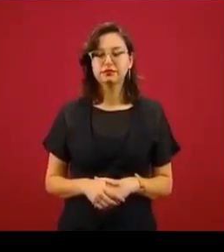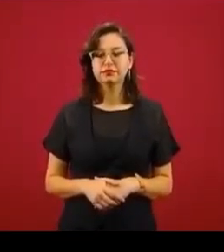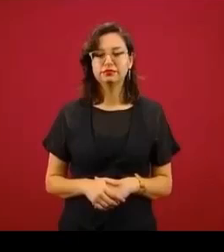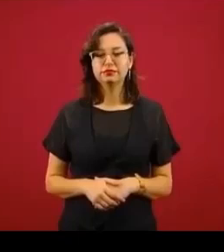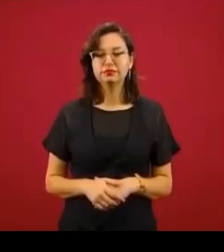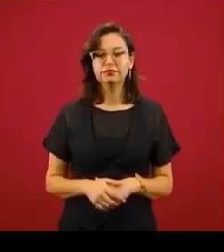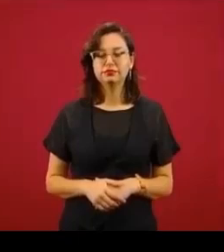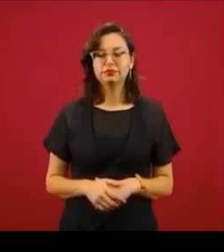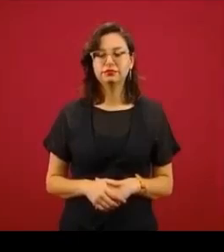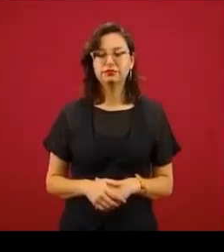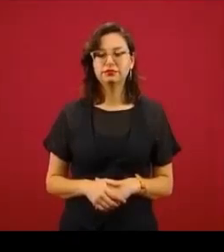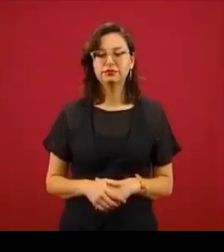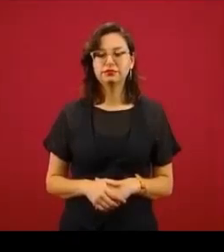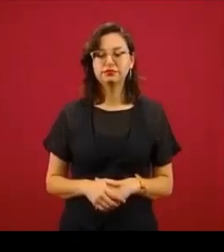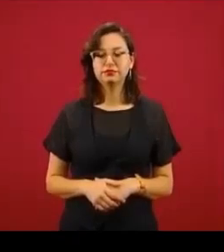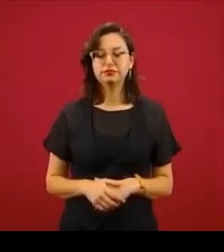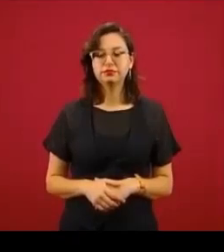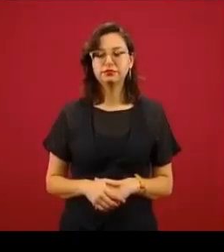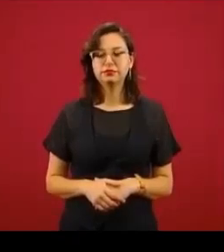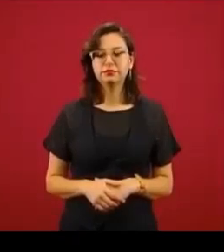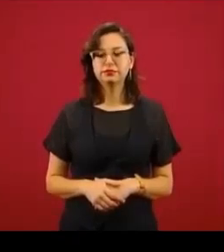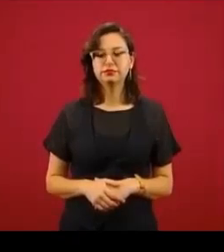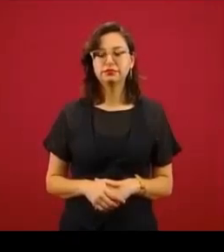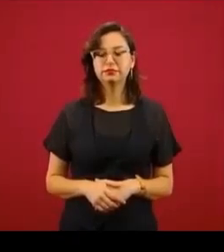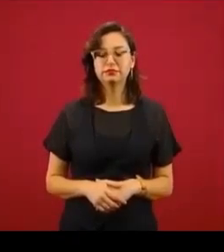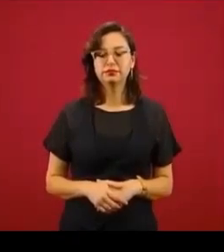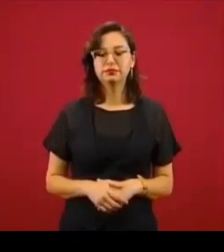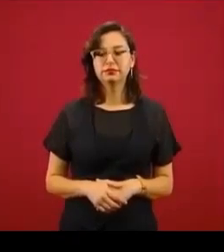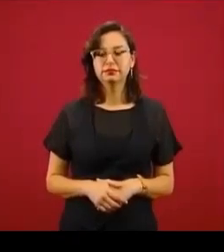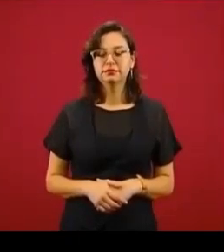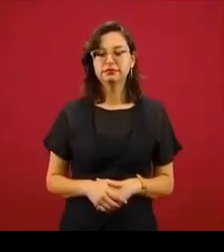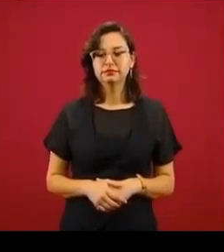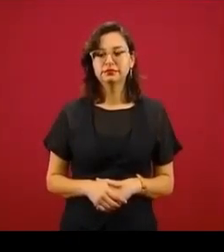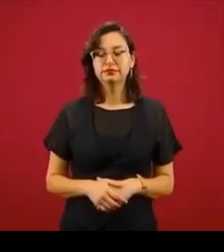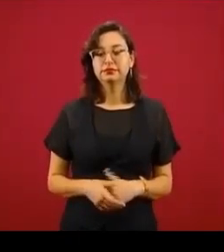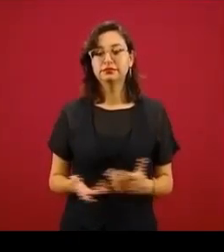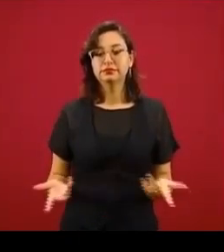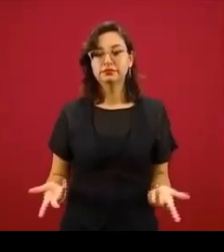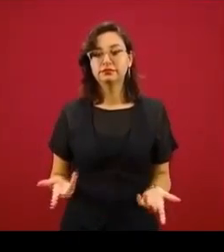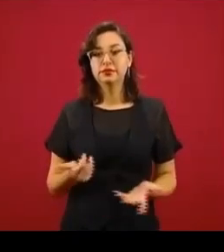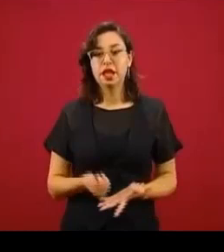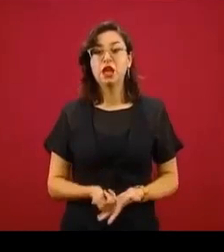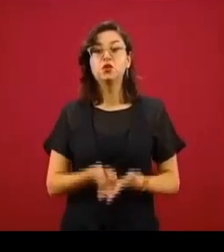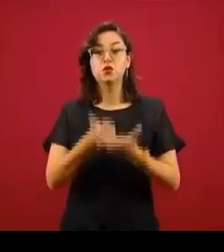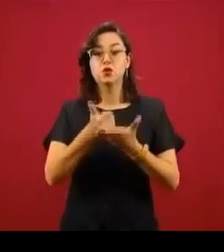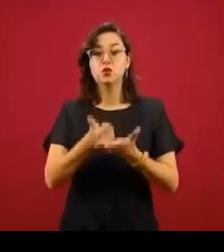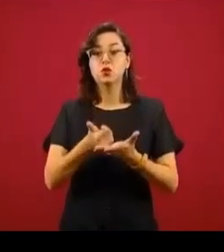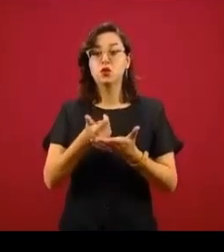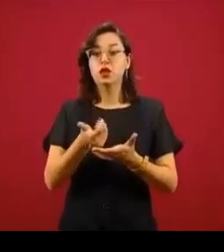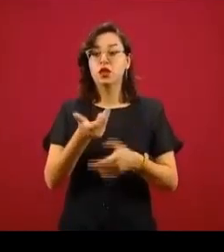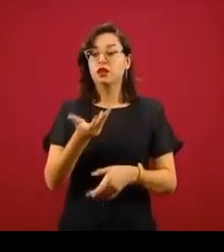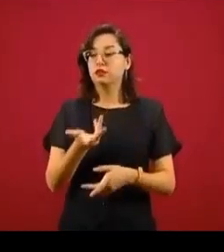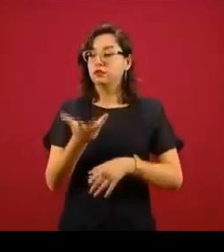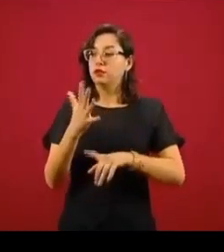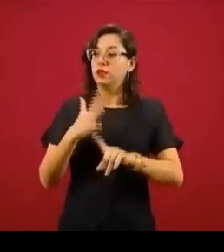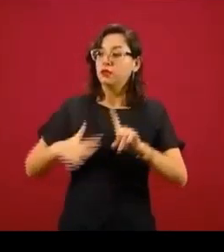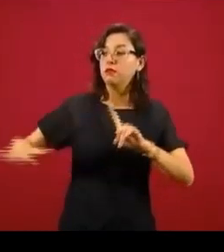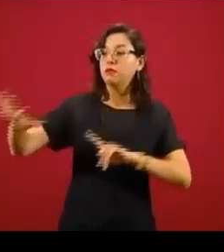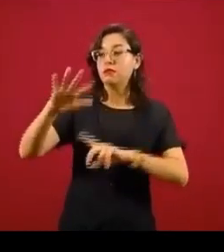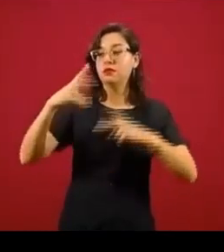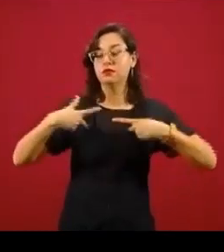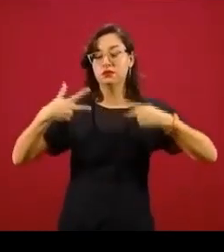para que los que nos ven tengan la información completa.